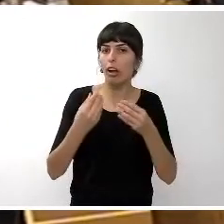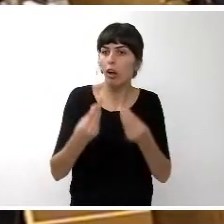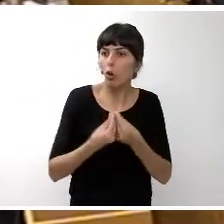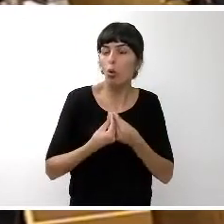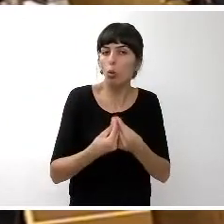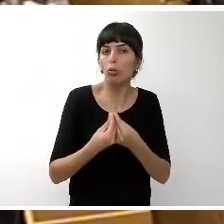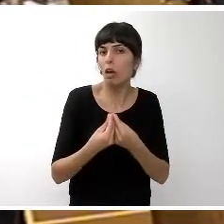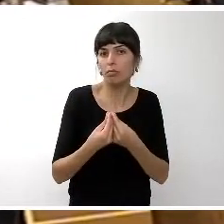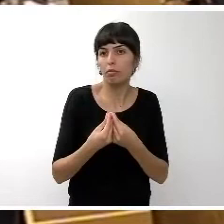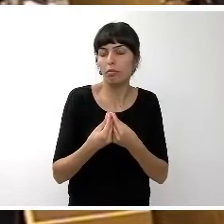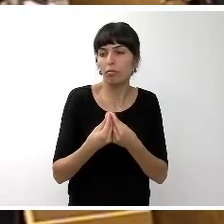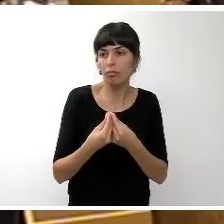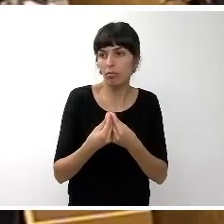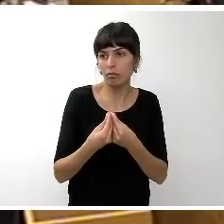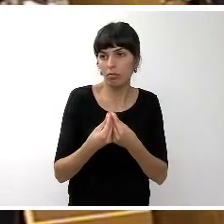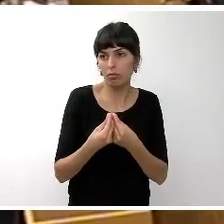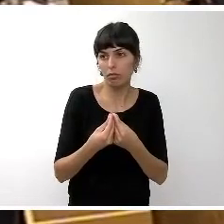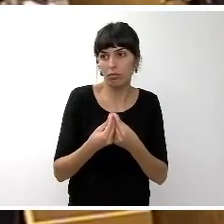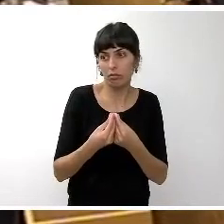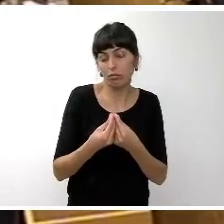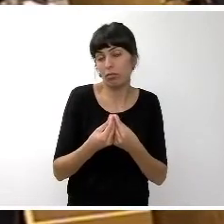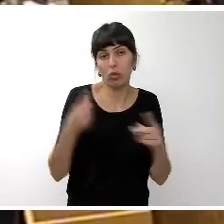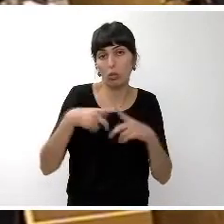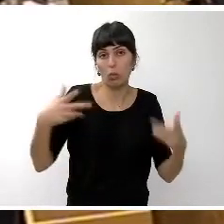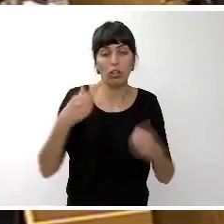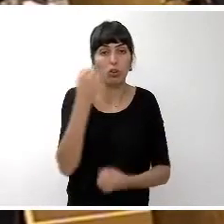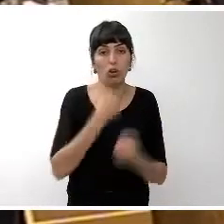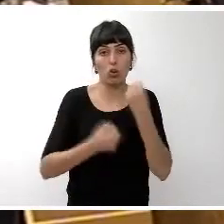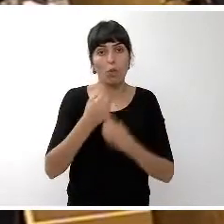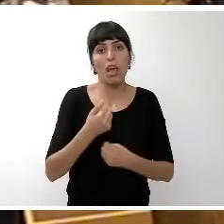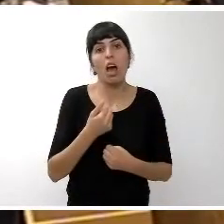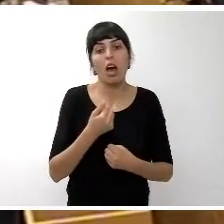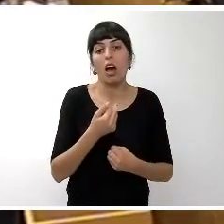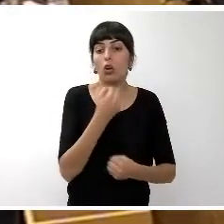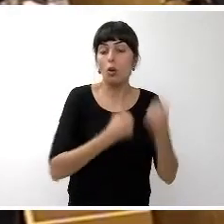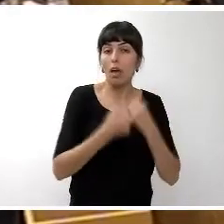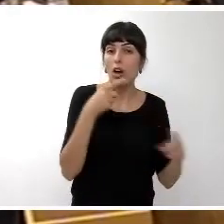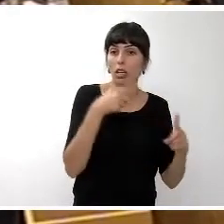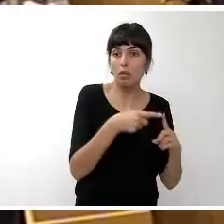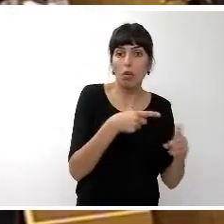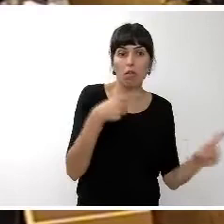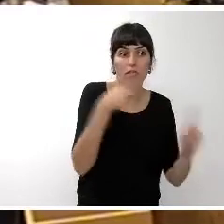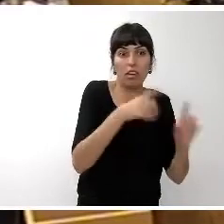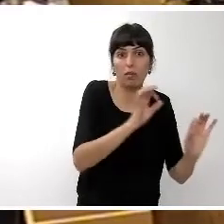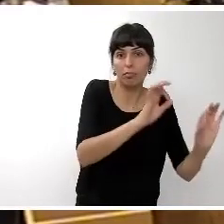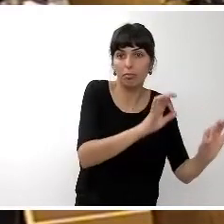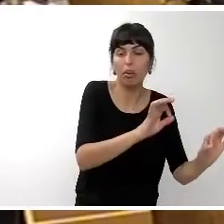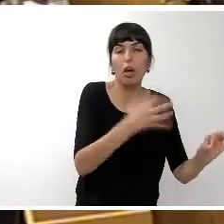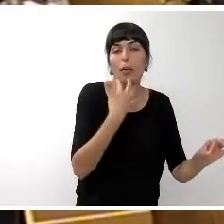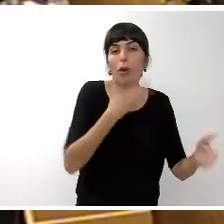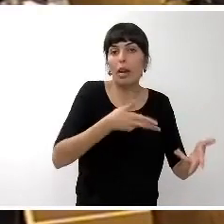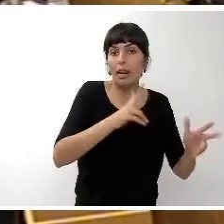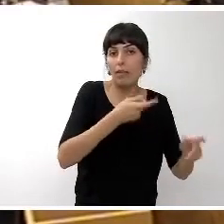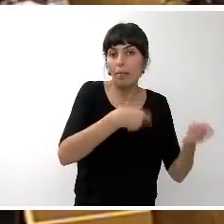acciones que sean necesarias que nos permitan liberar economías que están destinadas a esos fines y que probablemente el libre mercado